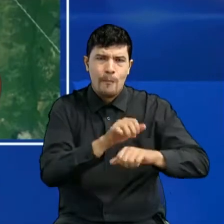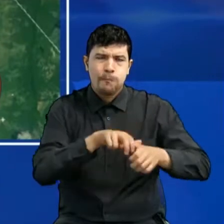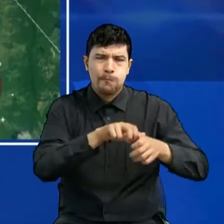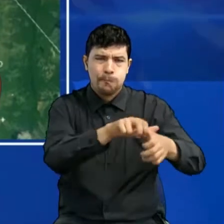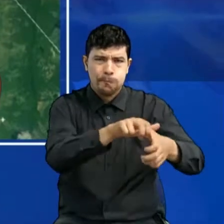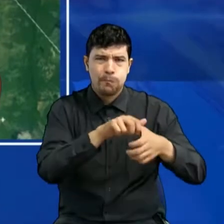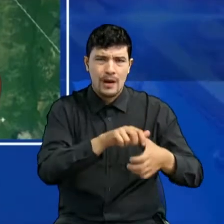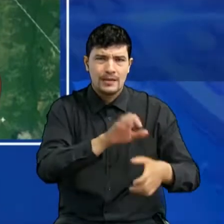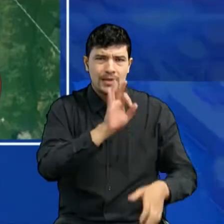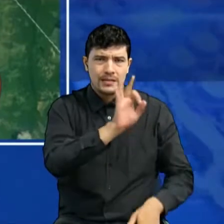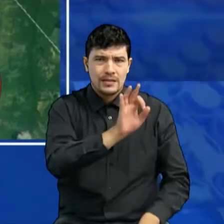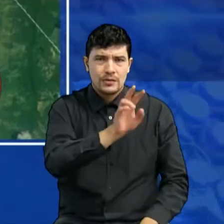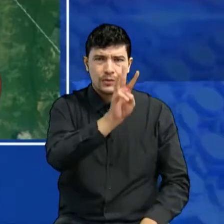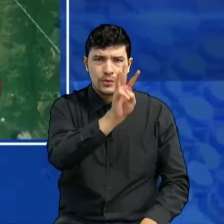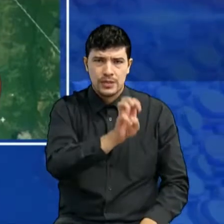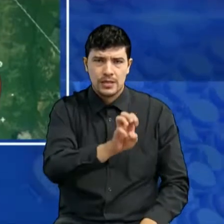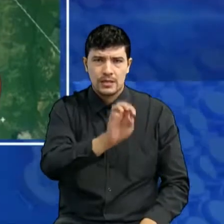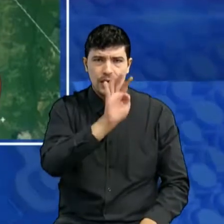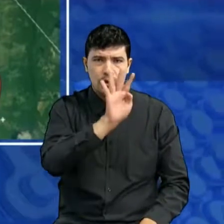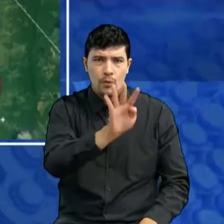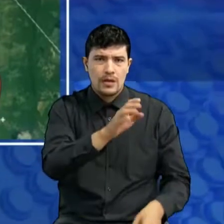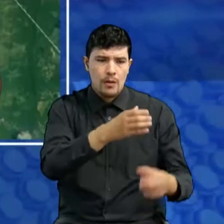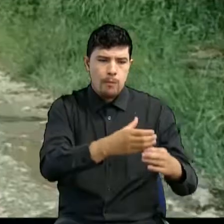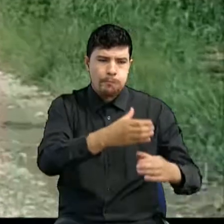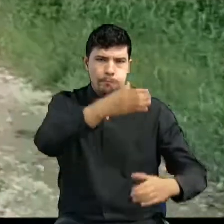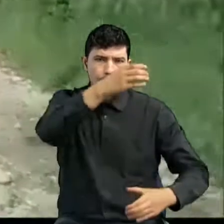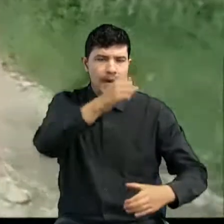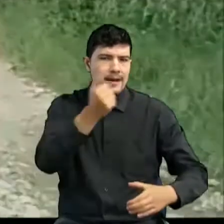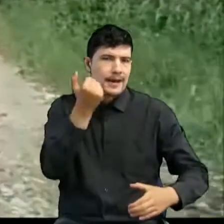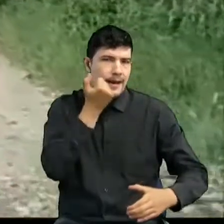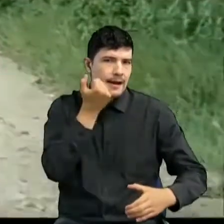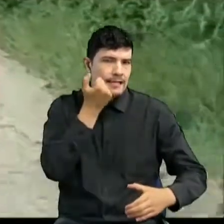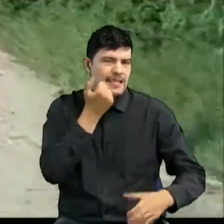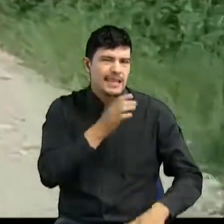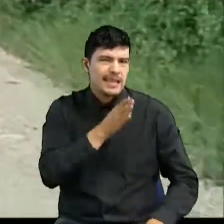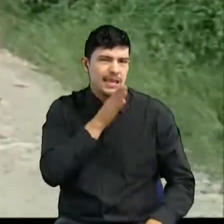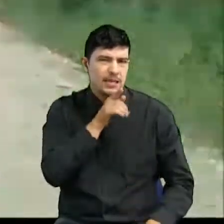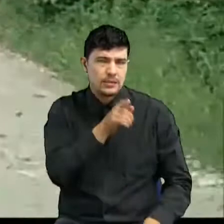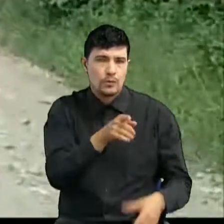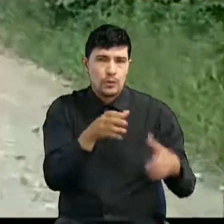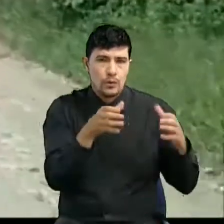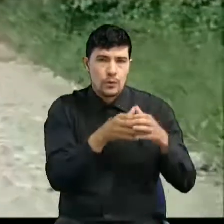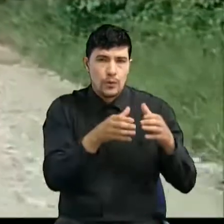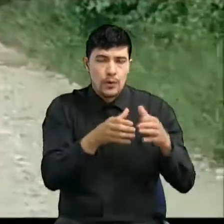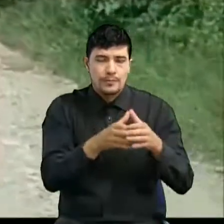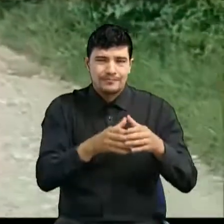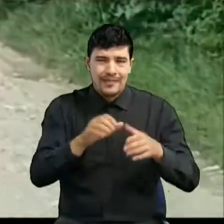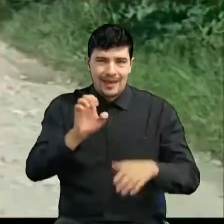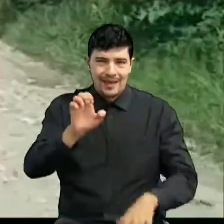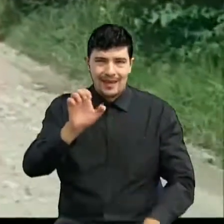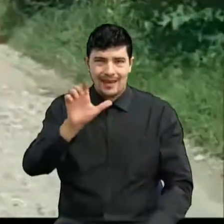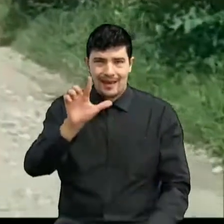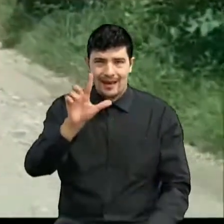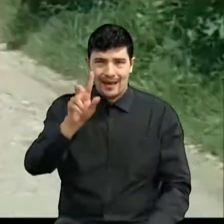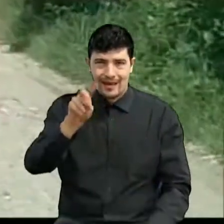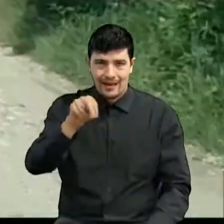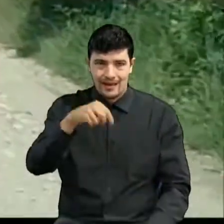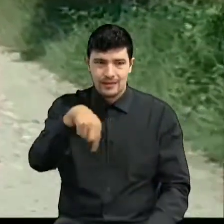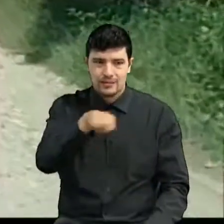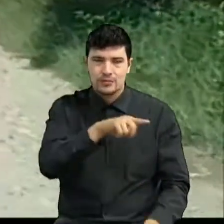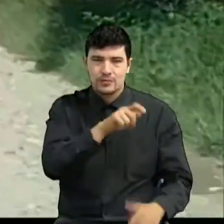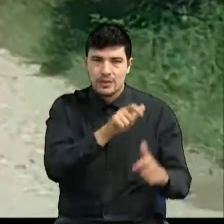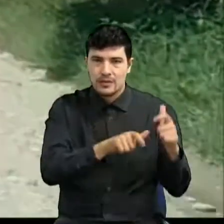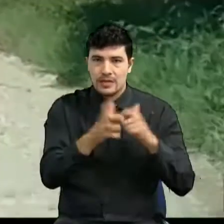informaciones que se conocen de este hecho indican que al parecer fueron integrantes del Ejército Nacional de Liberación quienes interceptaron el vehículo